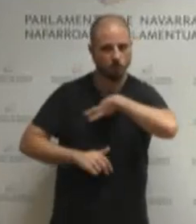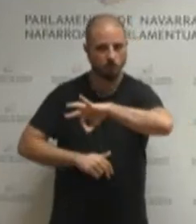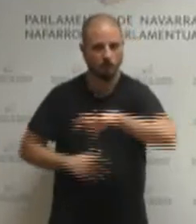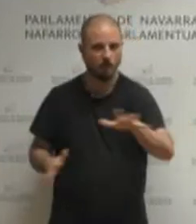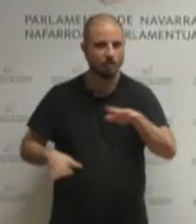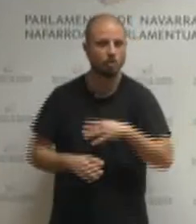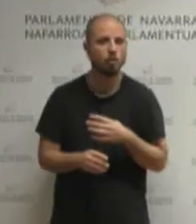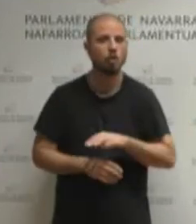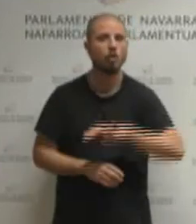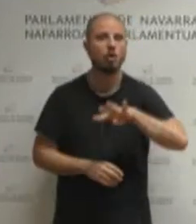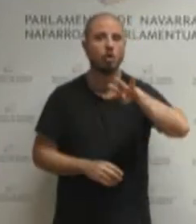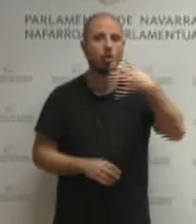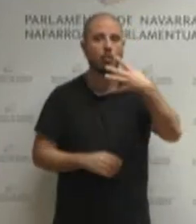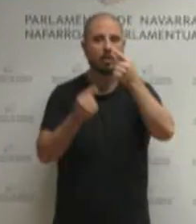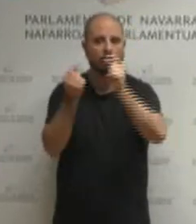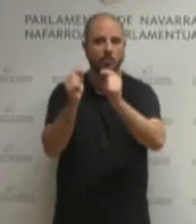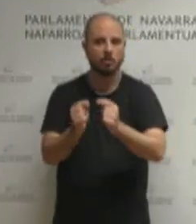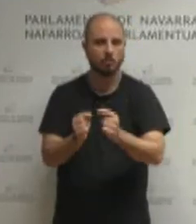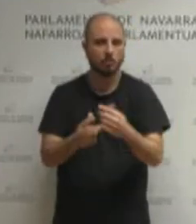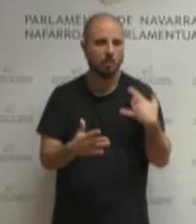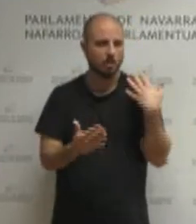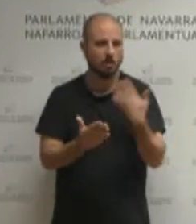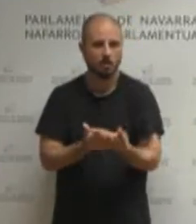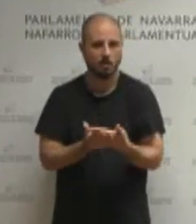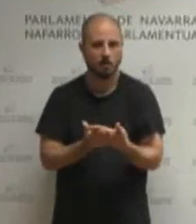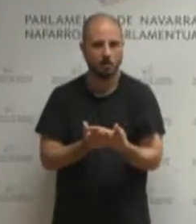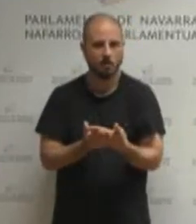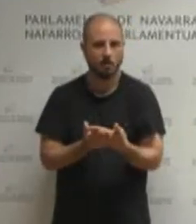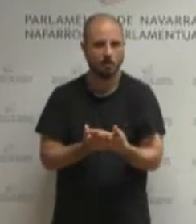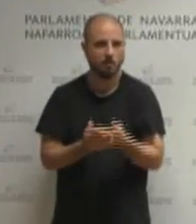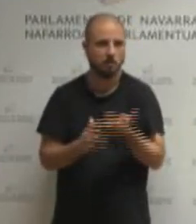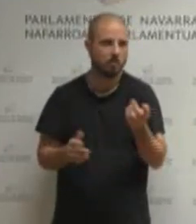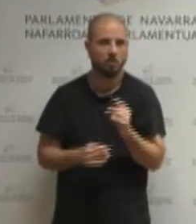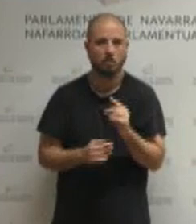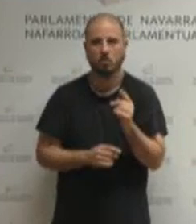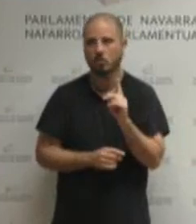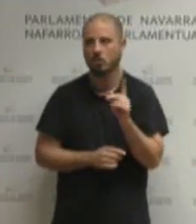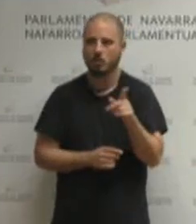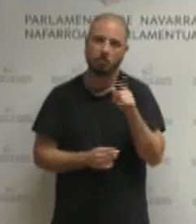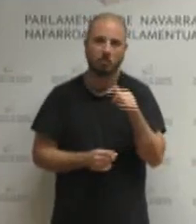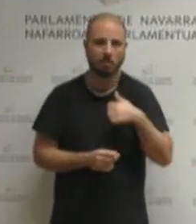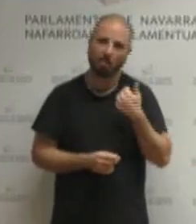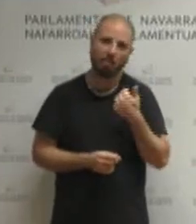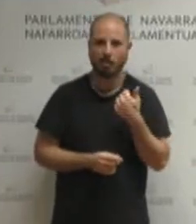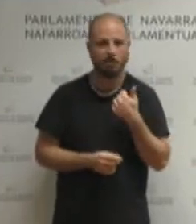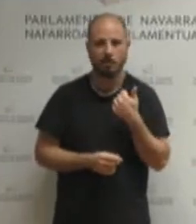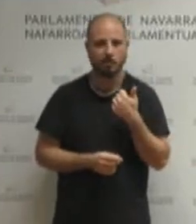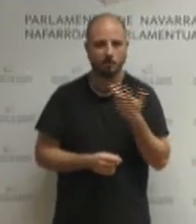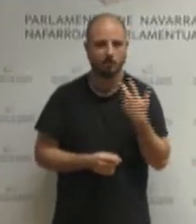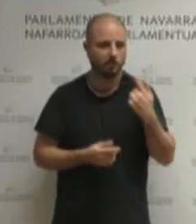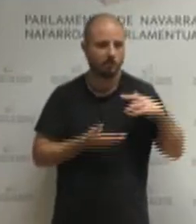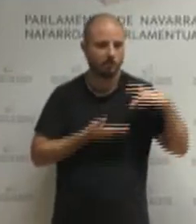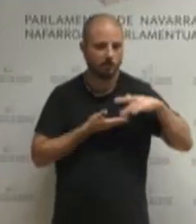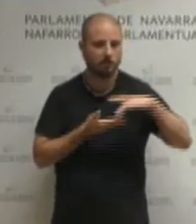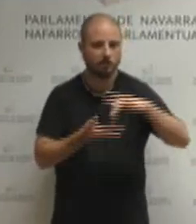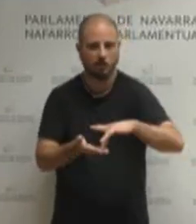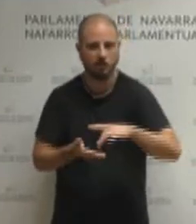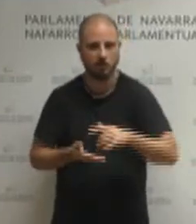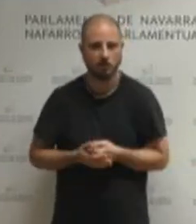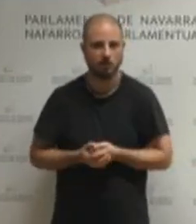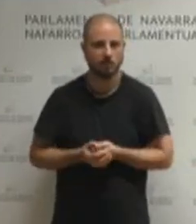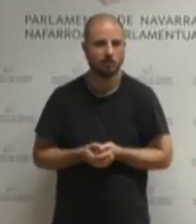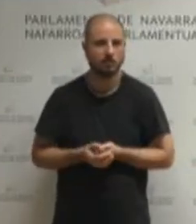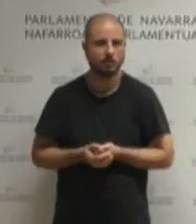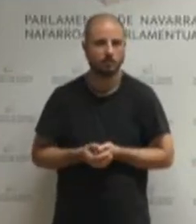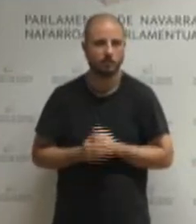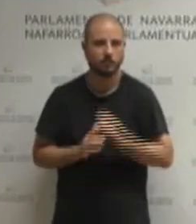beraz ez da kasualidade bat ez da anekdota bat laugarren aurrekontuak direlako eta aurrekontu hauek aurreko